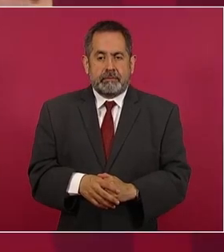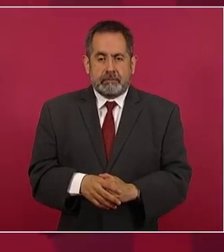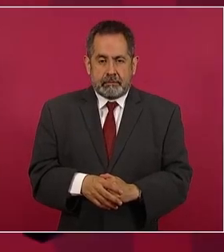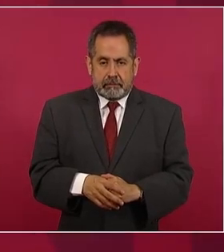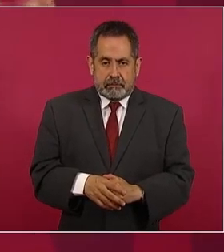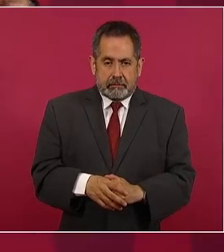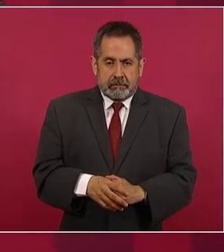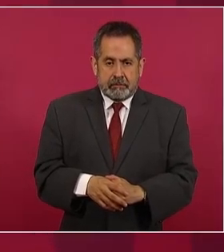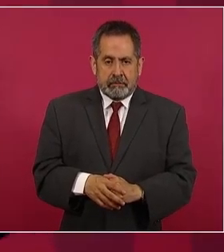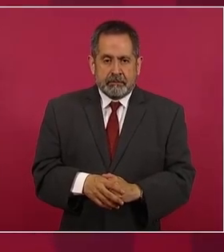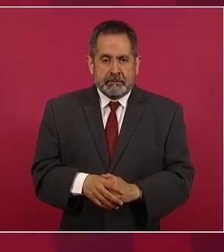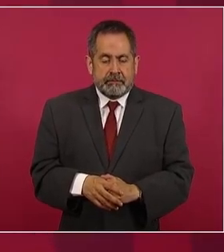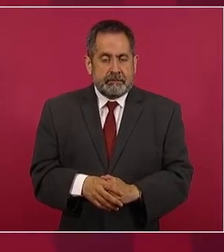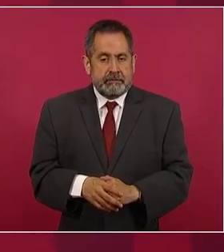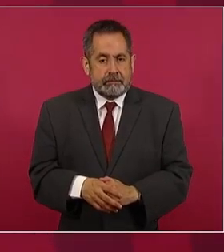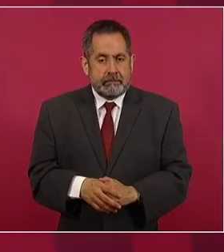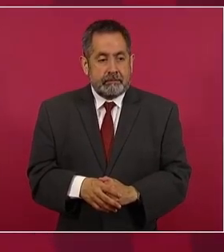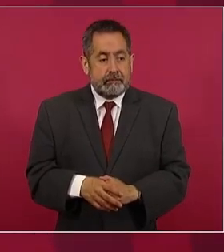Funcionaban